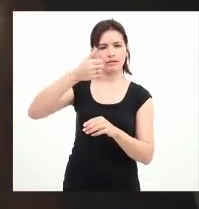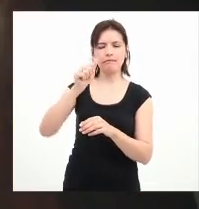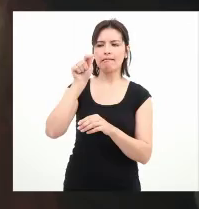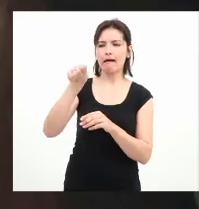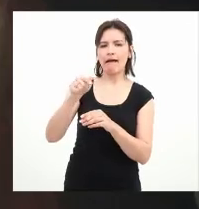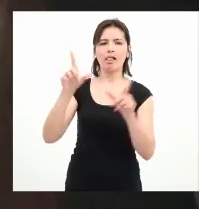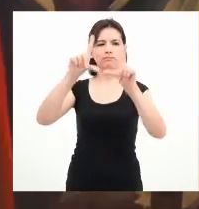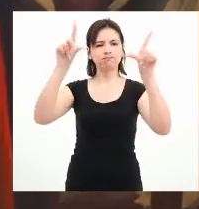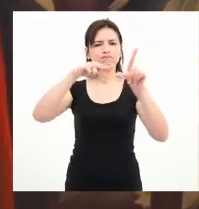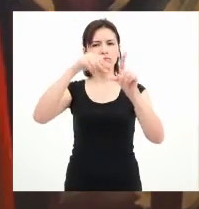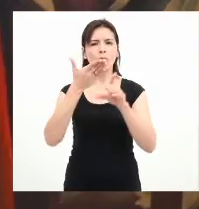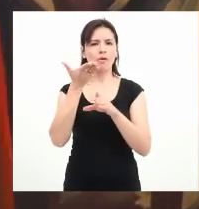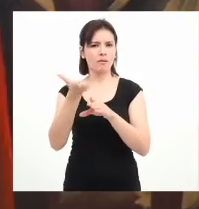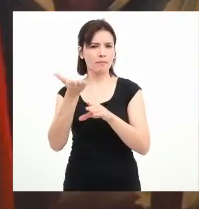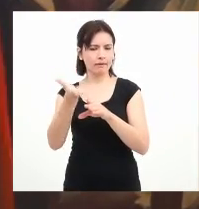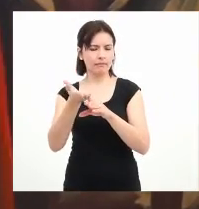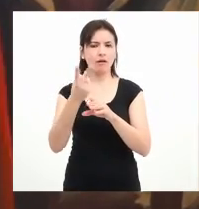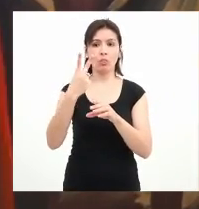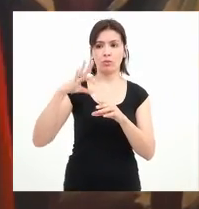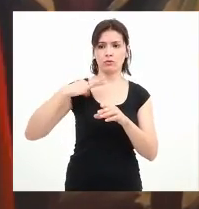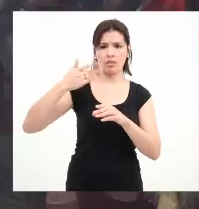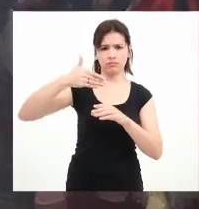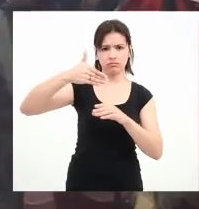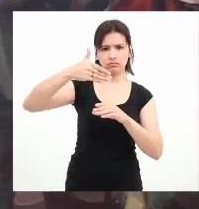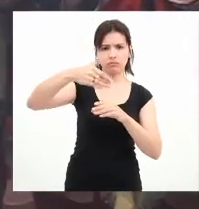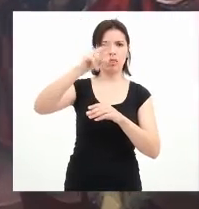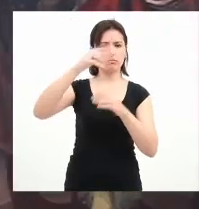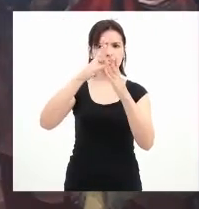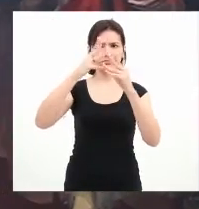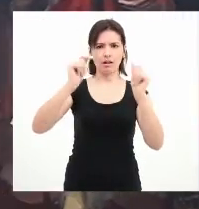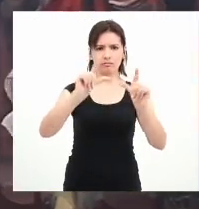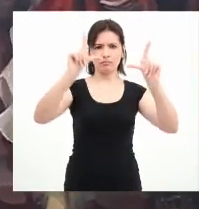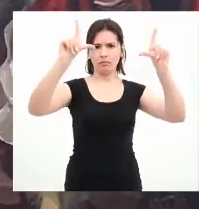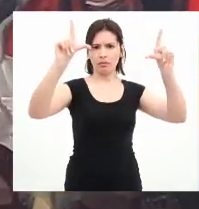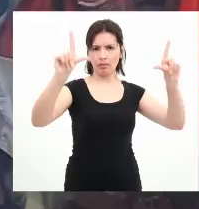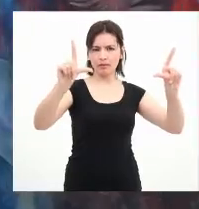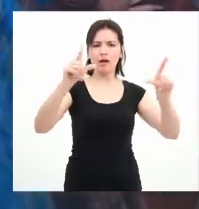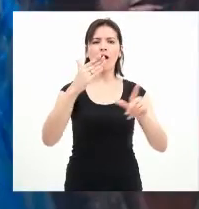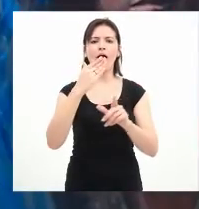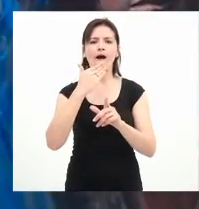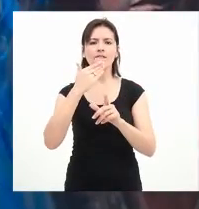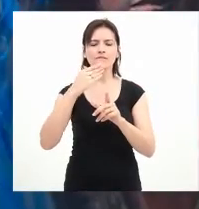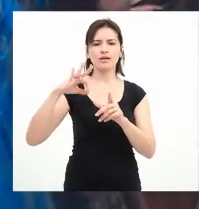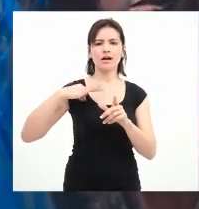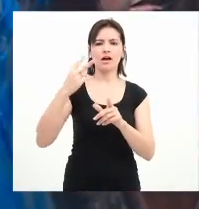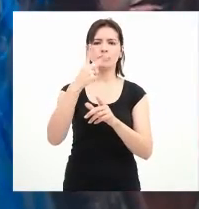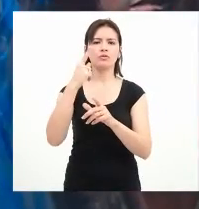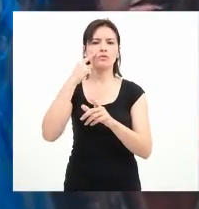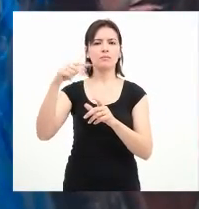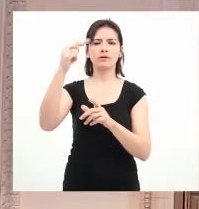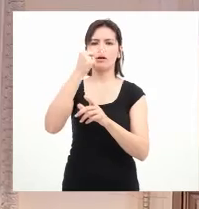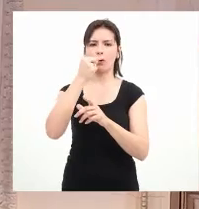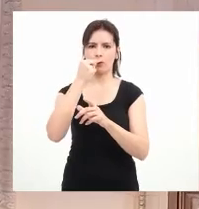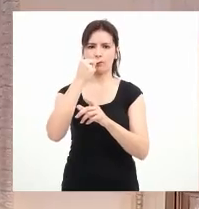que fue encargada durante la presidencia en la Cámara de Diputados de Eduardo Di Polina. El mural demandó dos años de trabajo y quedó